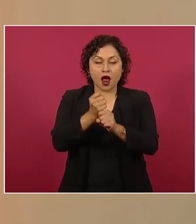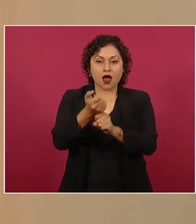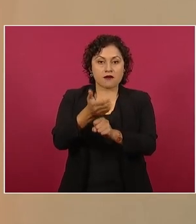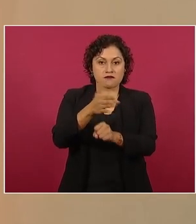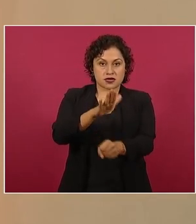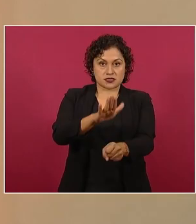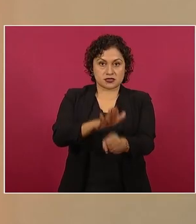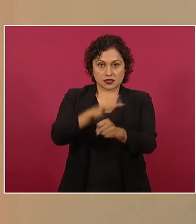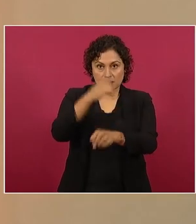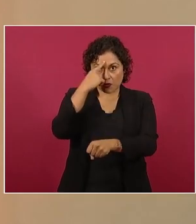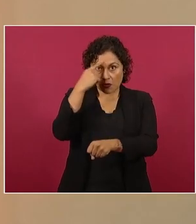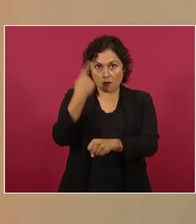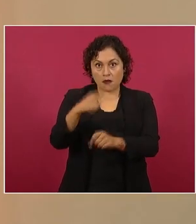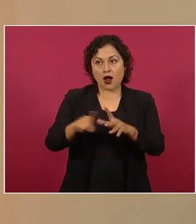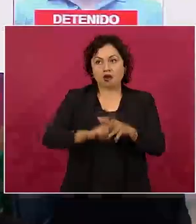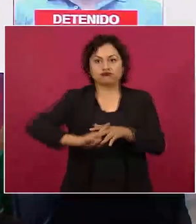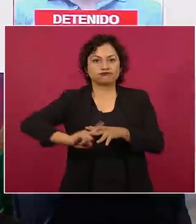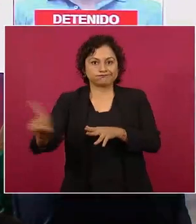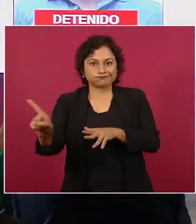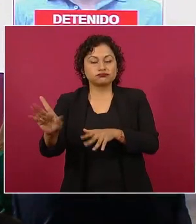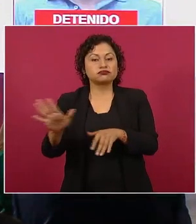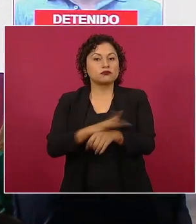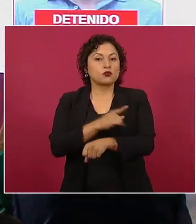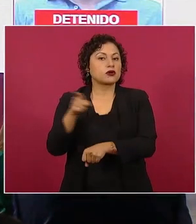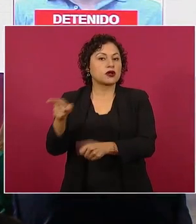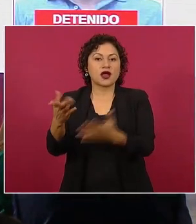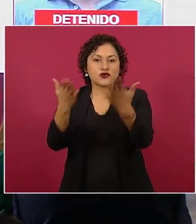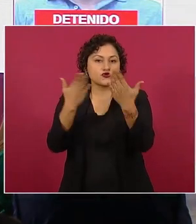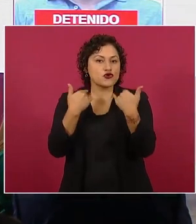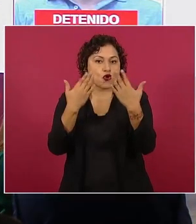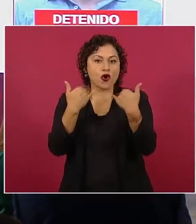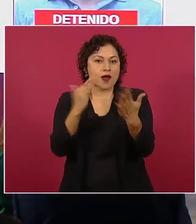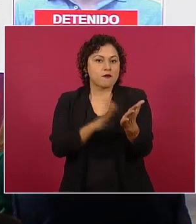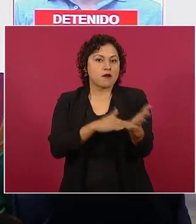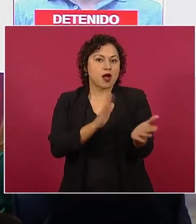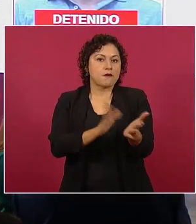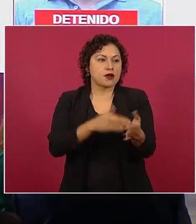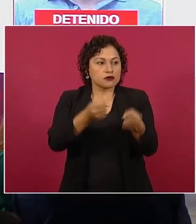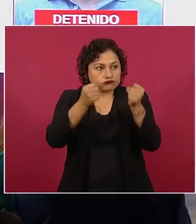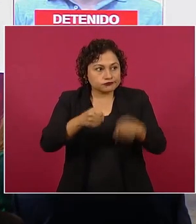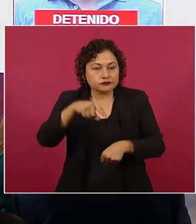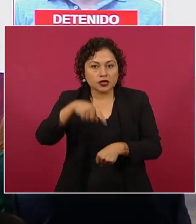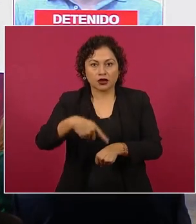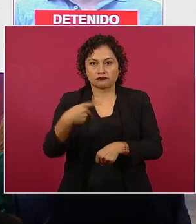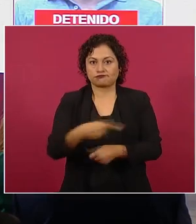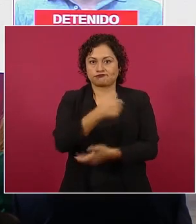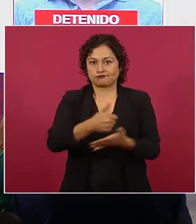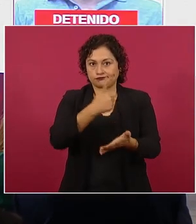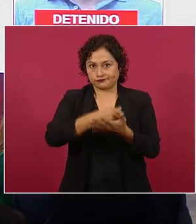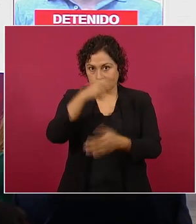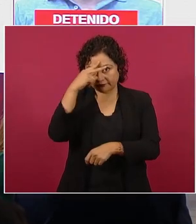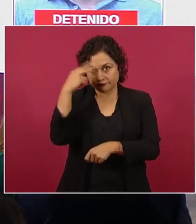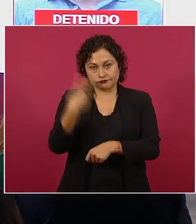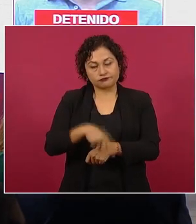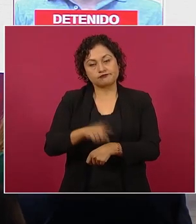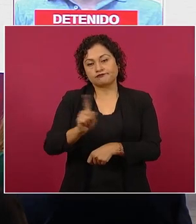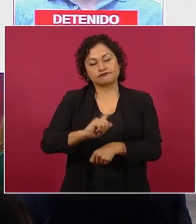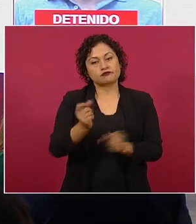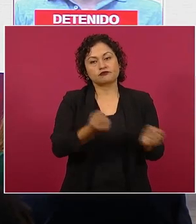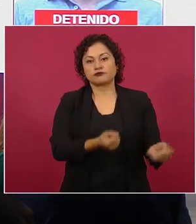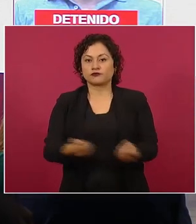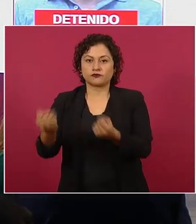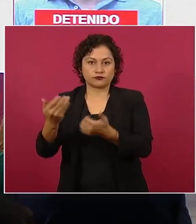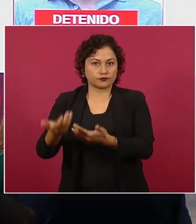que esta persona no pudo acreditar su legal estancia en el país. Se le deportó en coordinación con las autoridades de